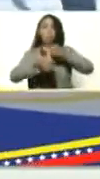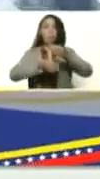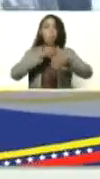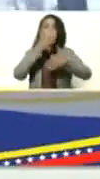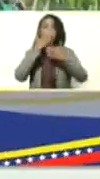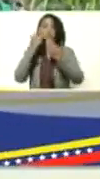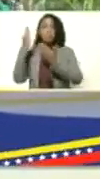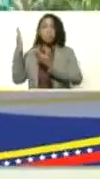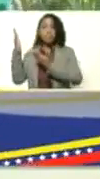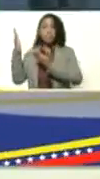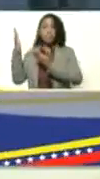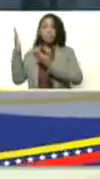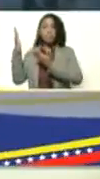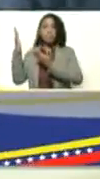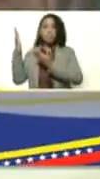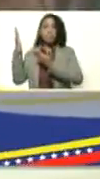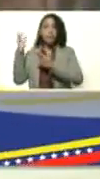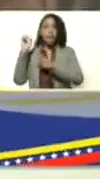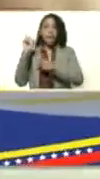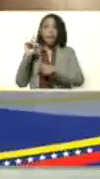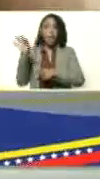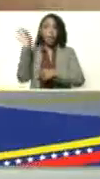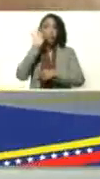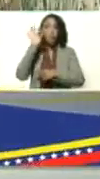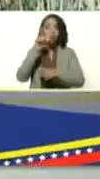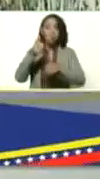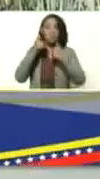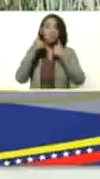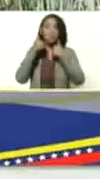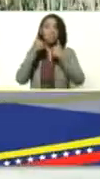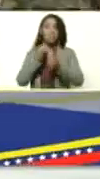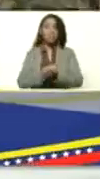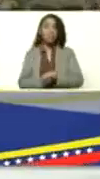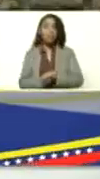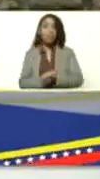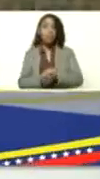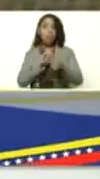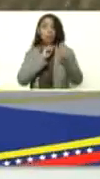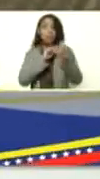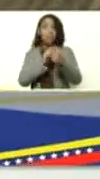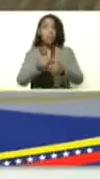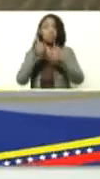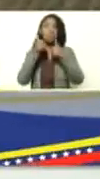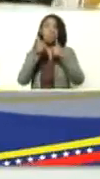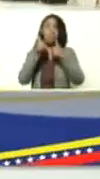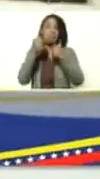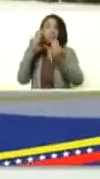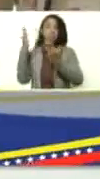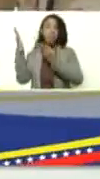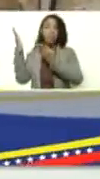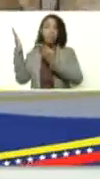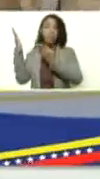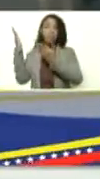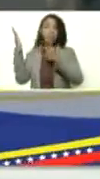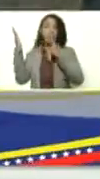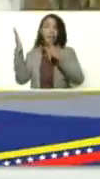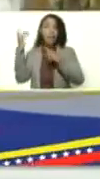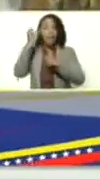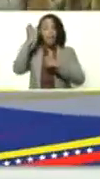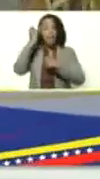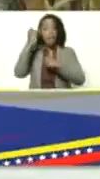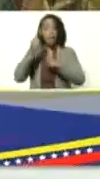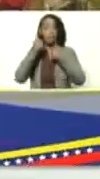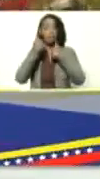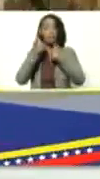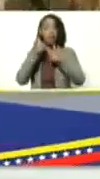se fuma unas lumpias buenas para el debate pero buenas buenas hace aportes buenísimos para el debate